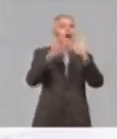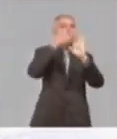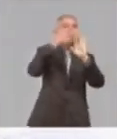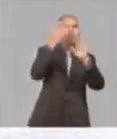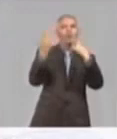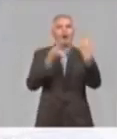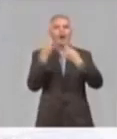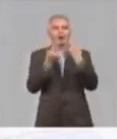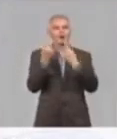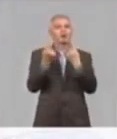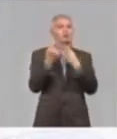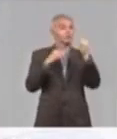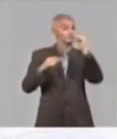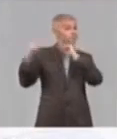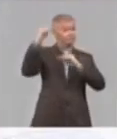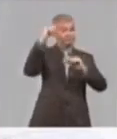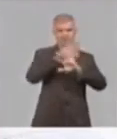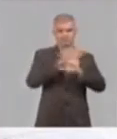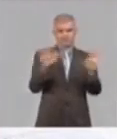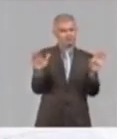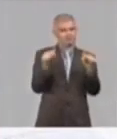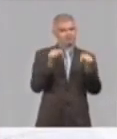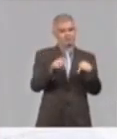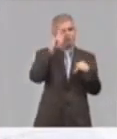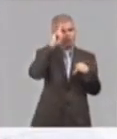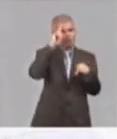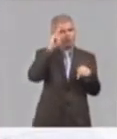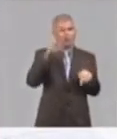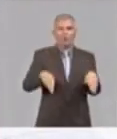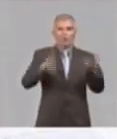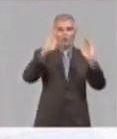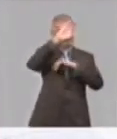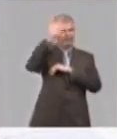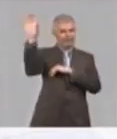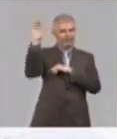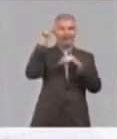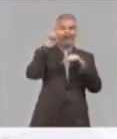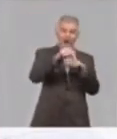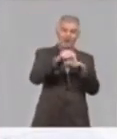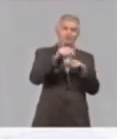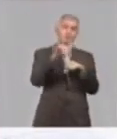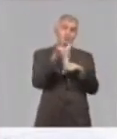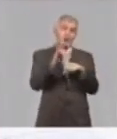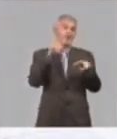provincias que tenían mayores problemas, y en este caso también estaba Ciudad de La Habana.